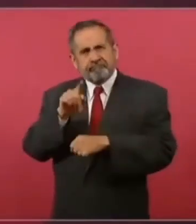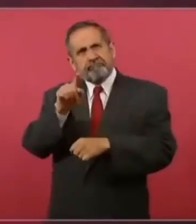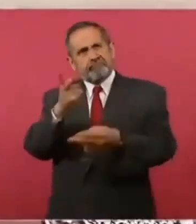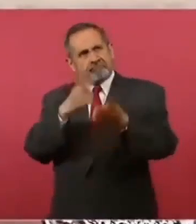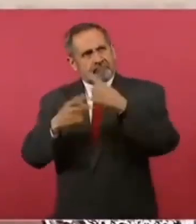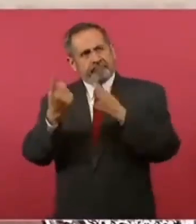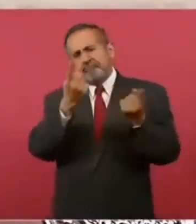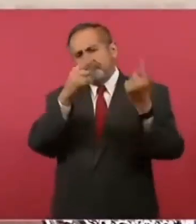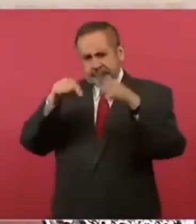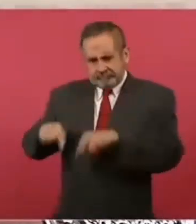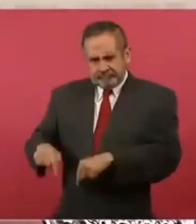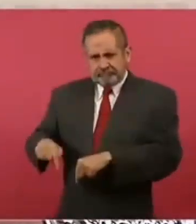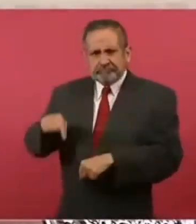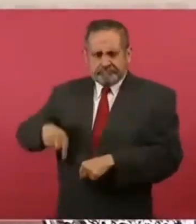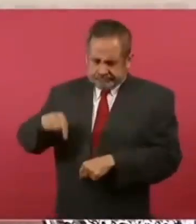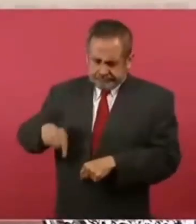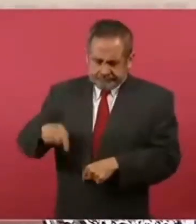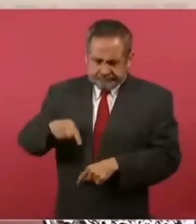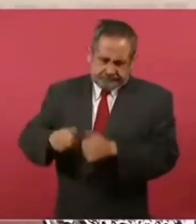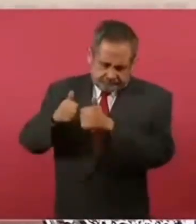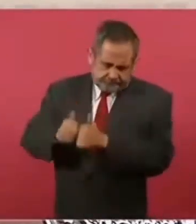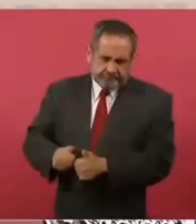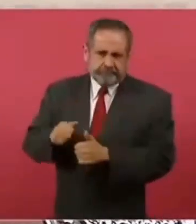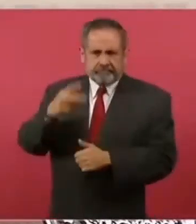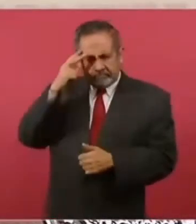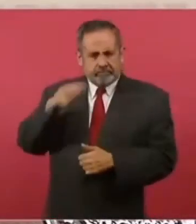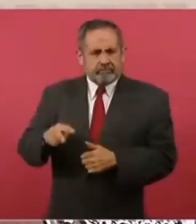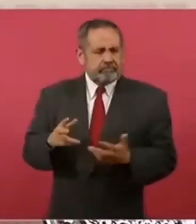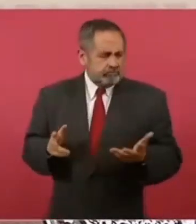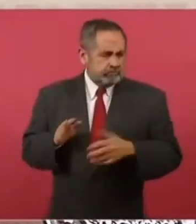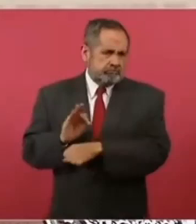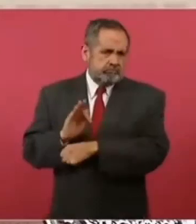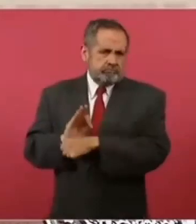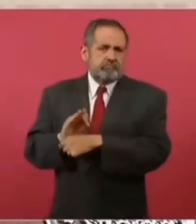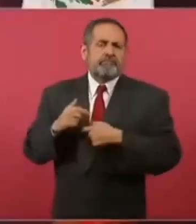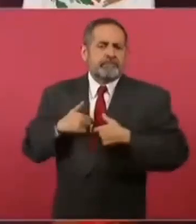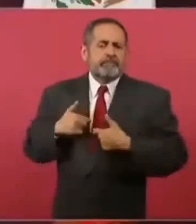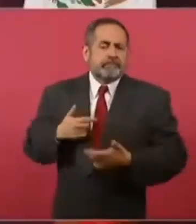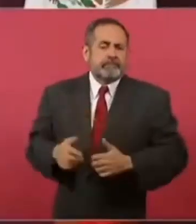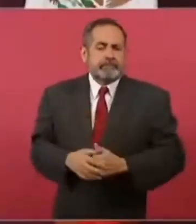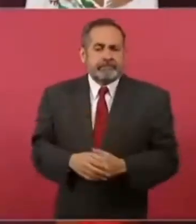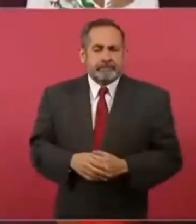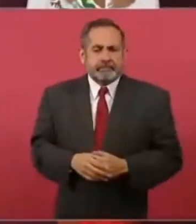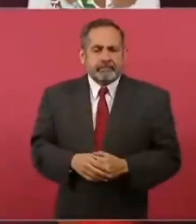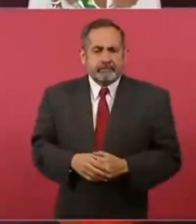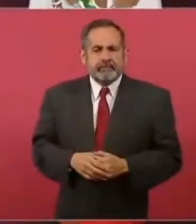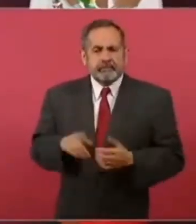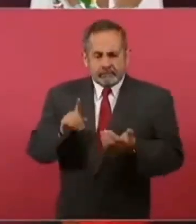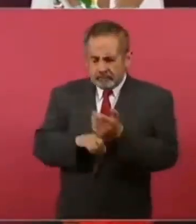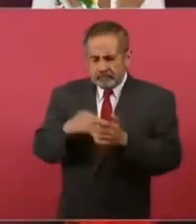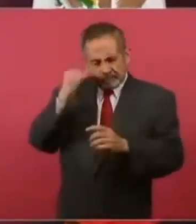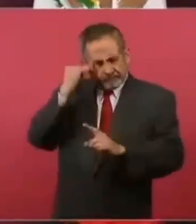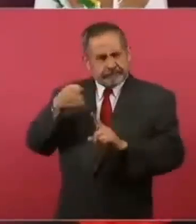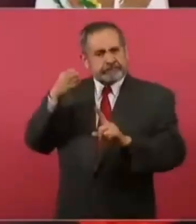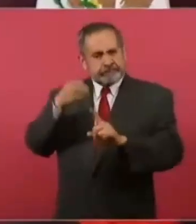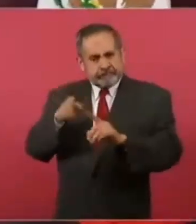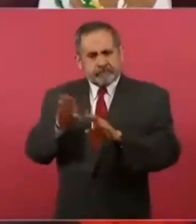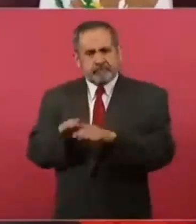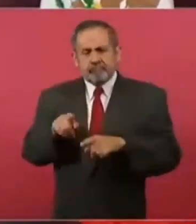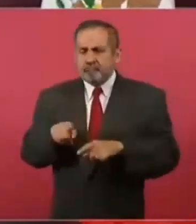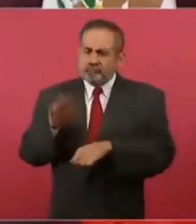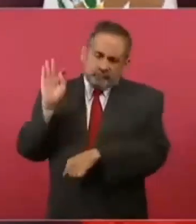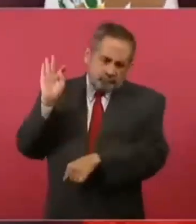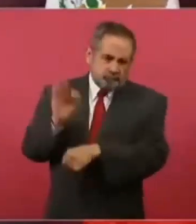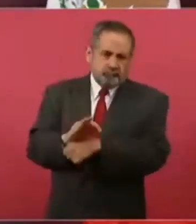y con el propósito de que